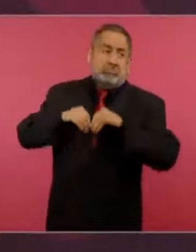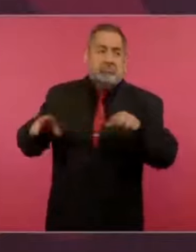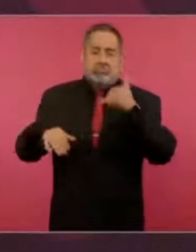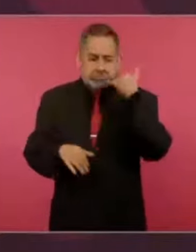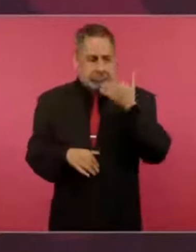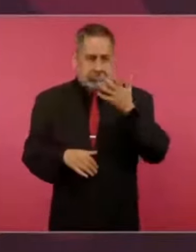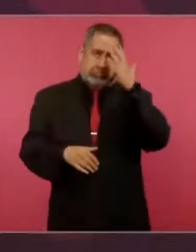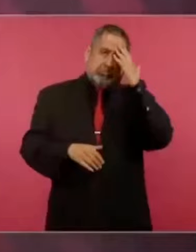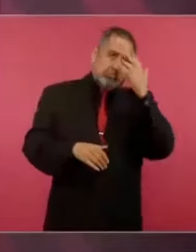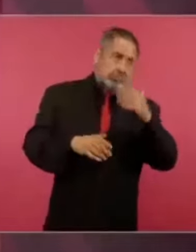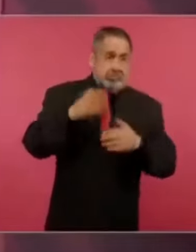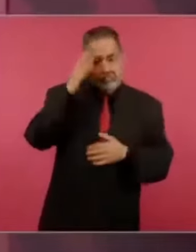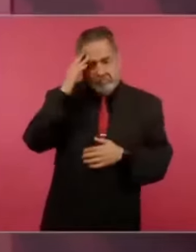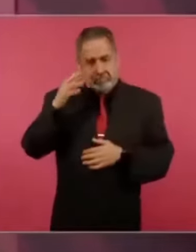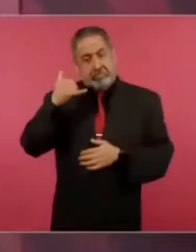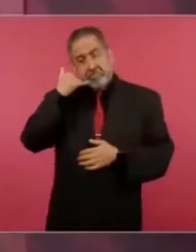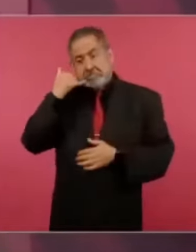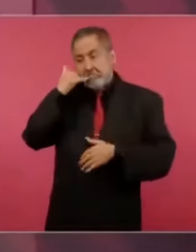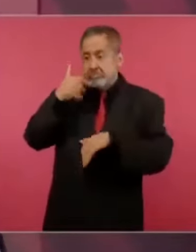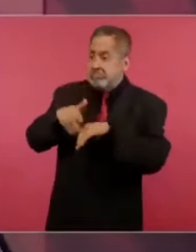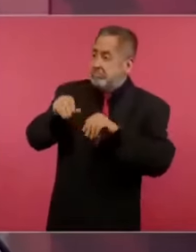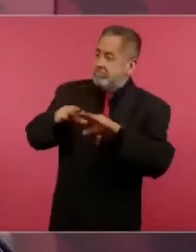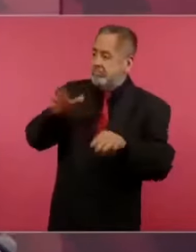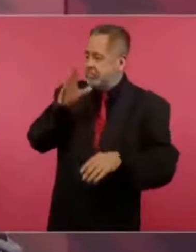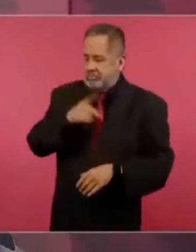Qué barbaridad, ¿cómo van a conocer el teléfono?